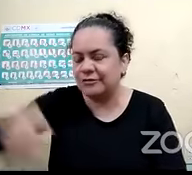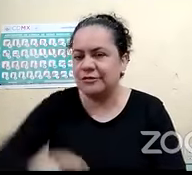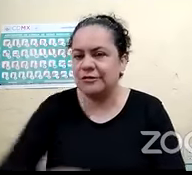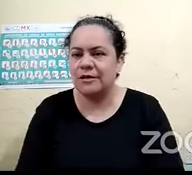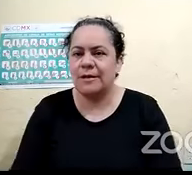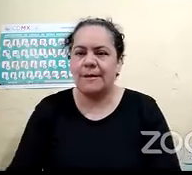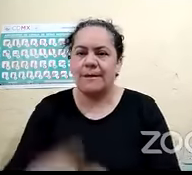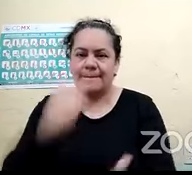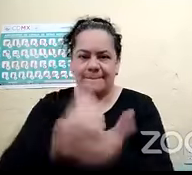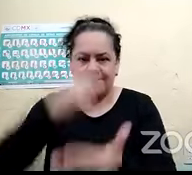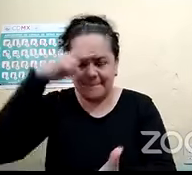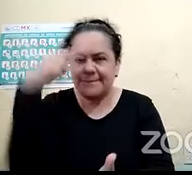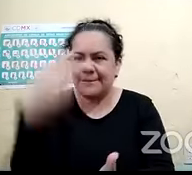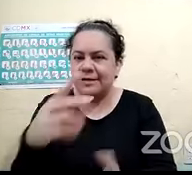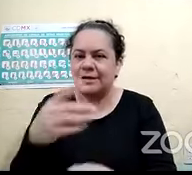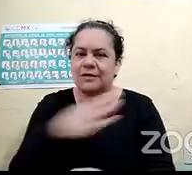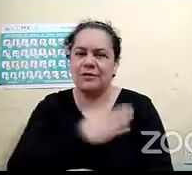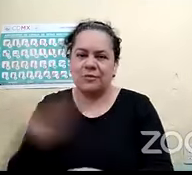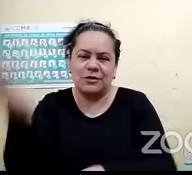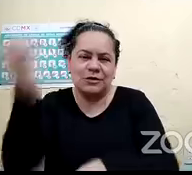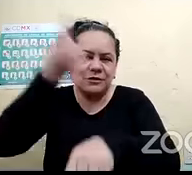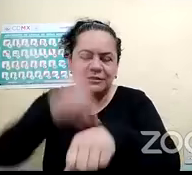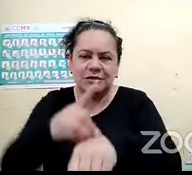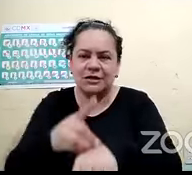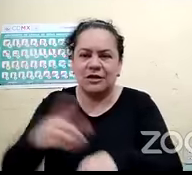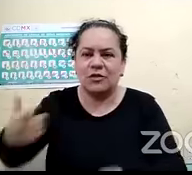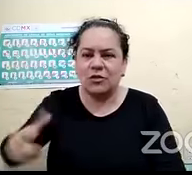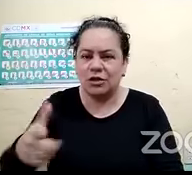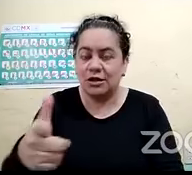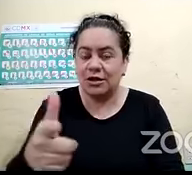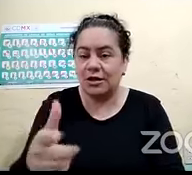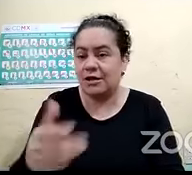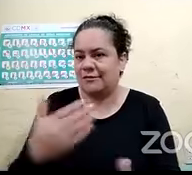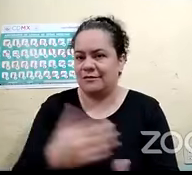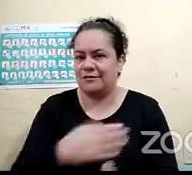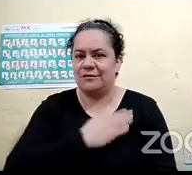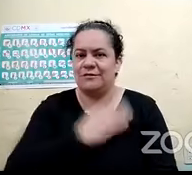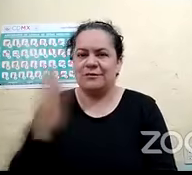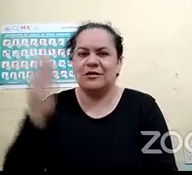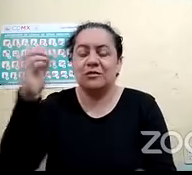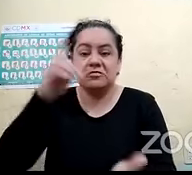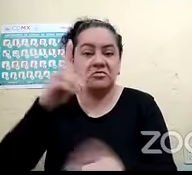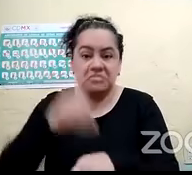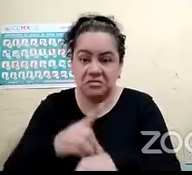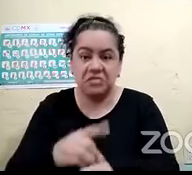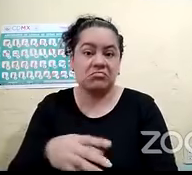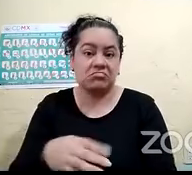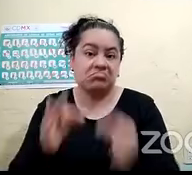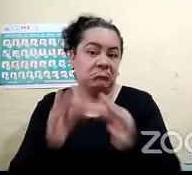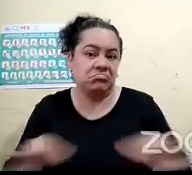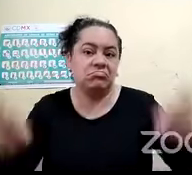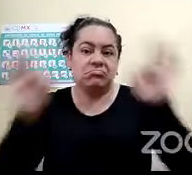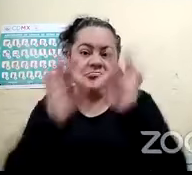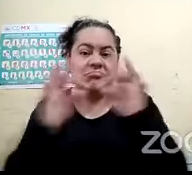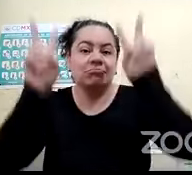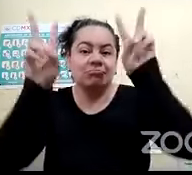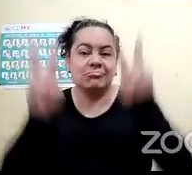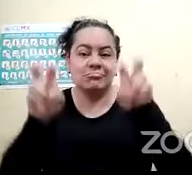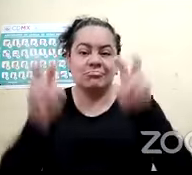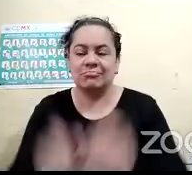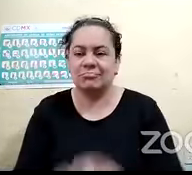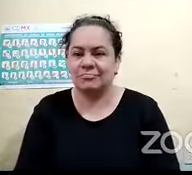buenos días. Lisette Llamas, de Guadalajara, nos dice muy buenos días. Excelente tema y muy necesario. Entonces, son los primeros